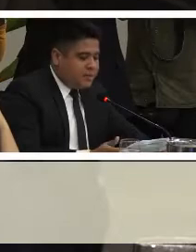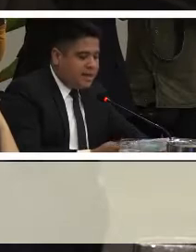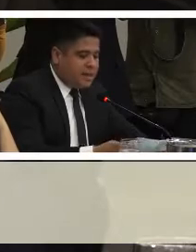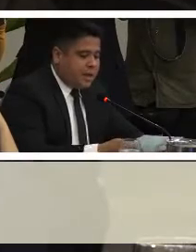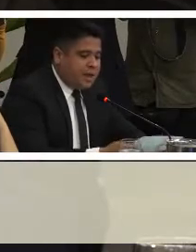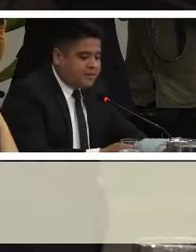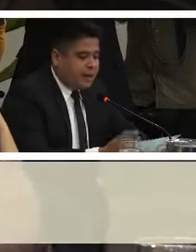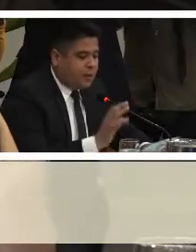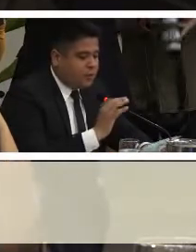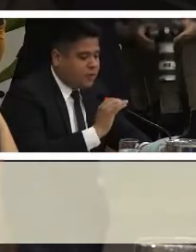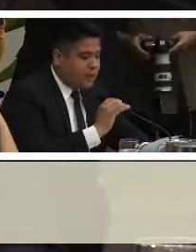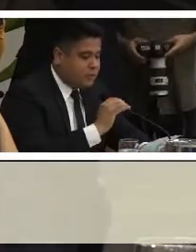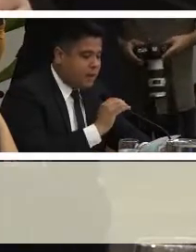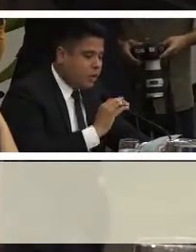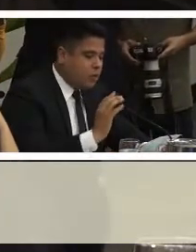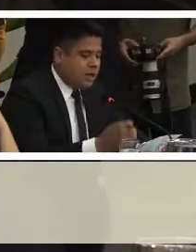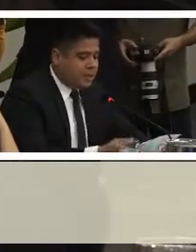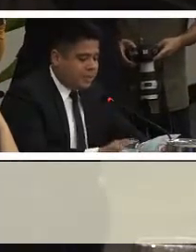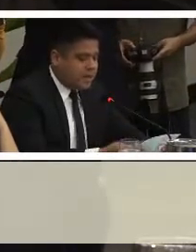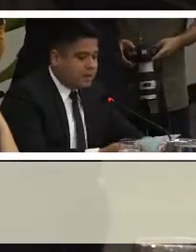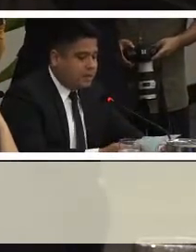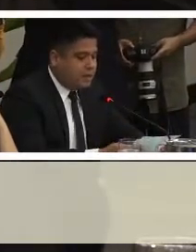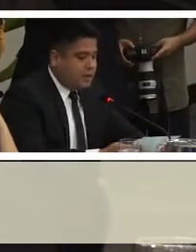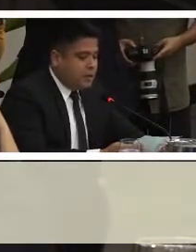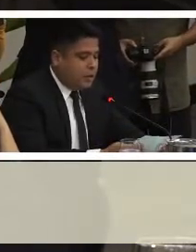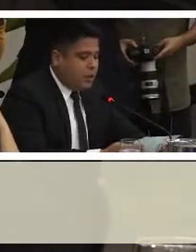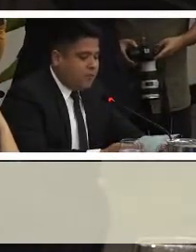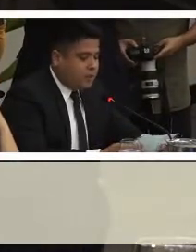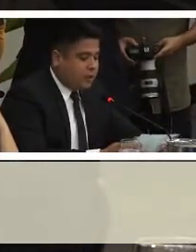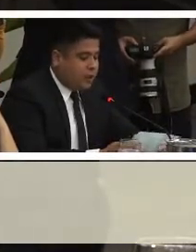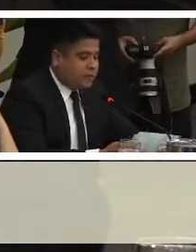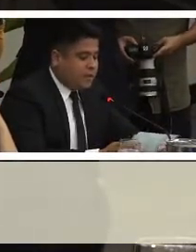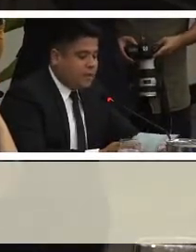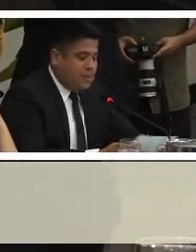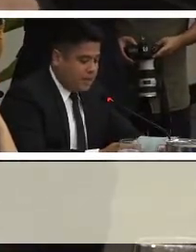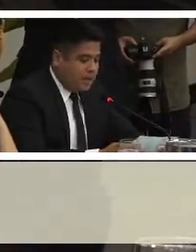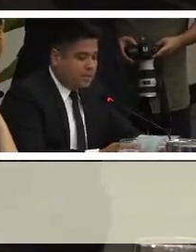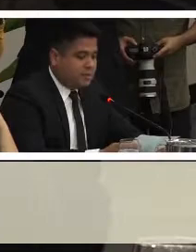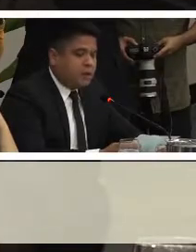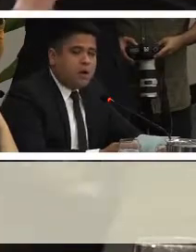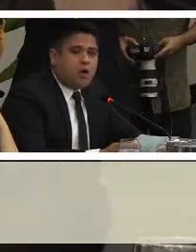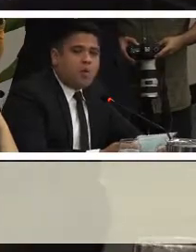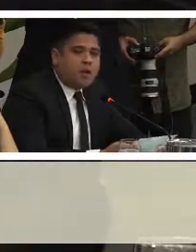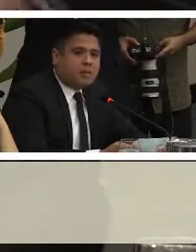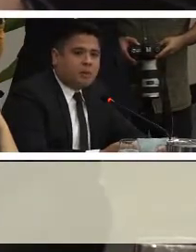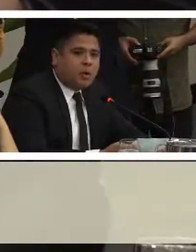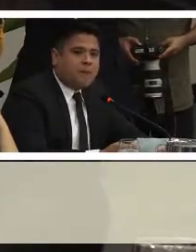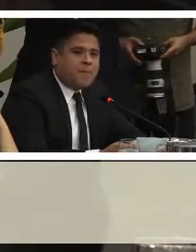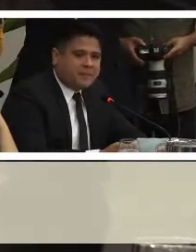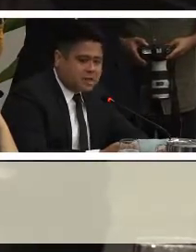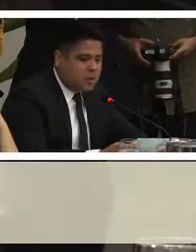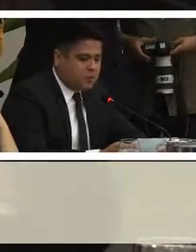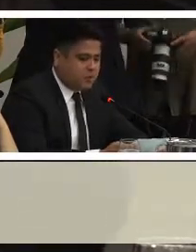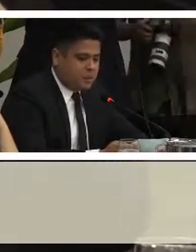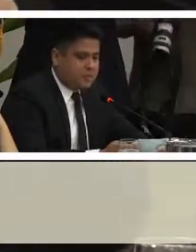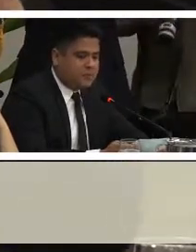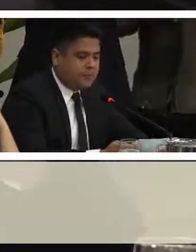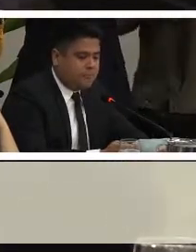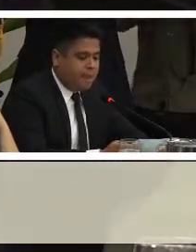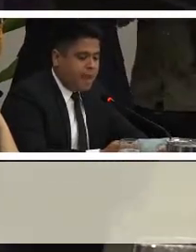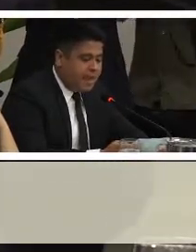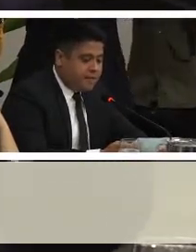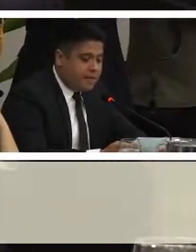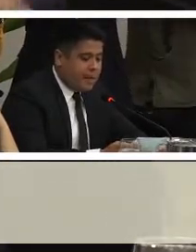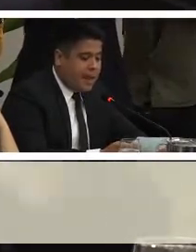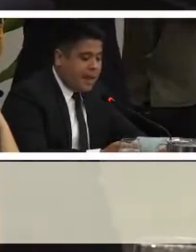Queremos hacer hincapié que se debe reconocer a las personas con discapacidad como factores independientes, no como receptores pasivos de su servicio.